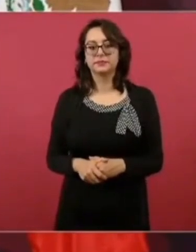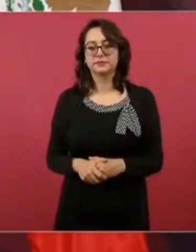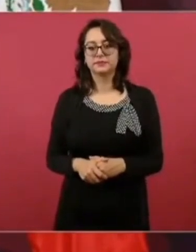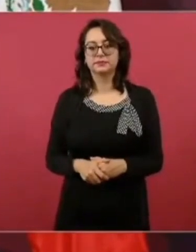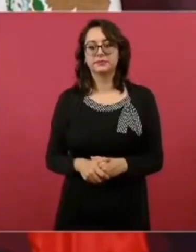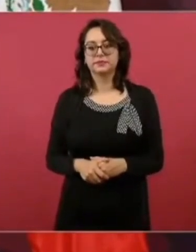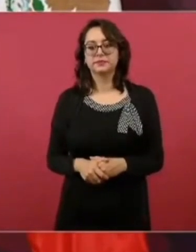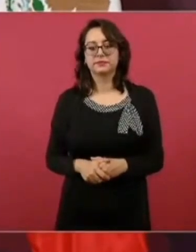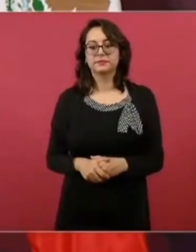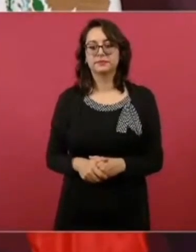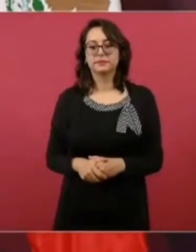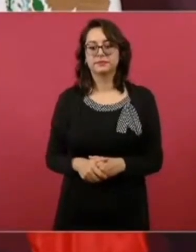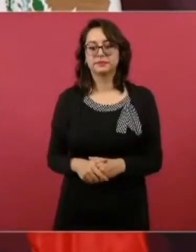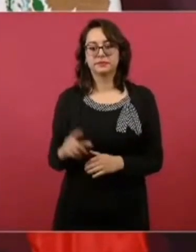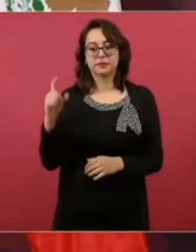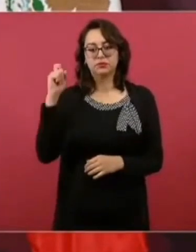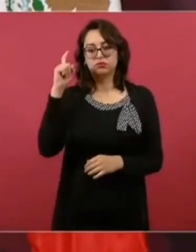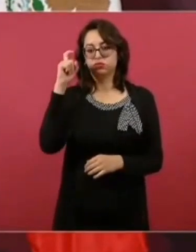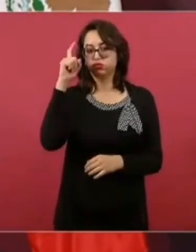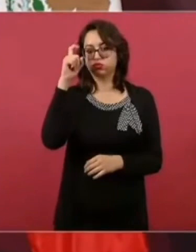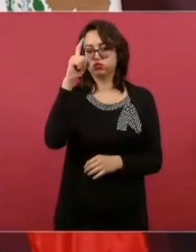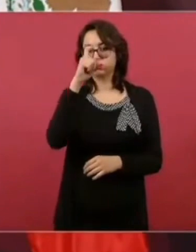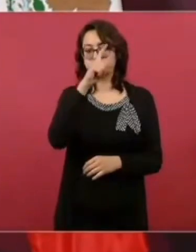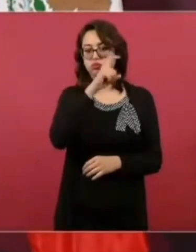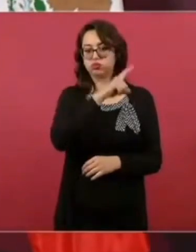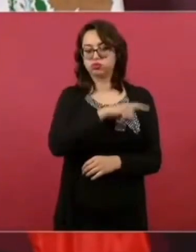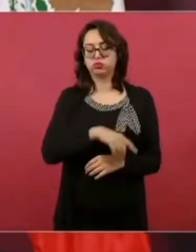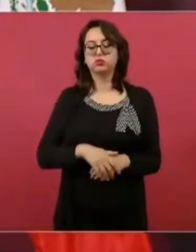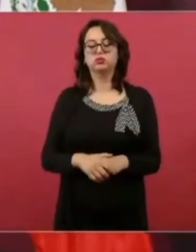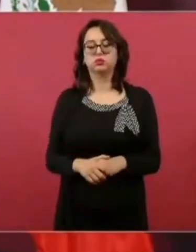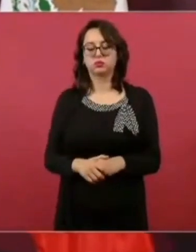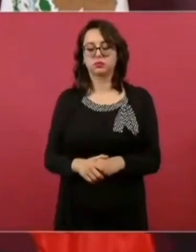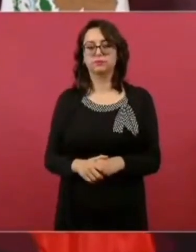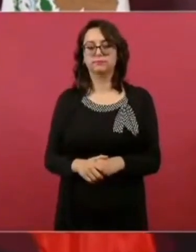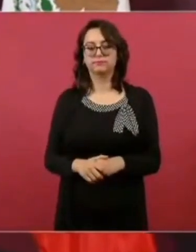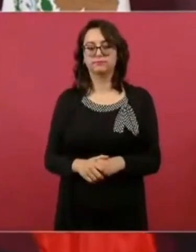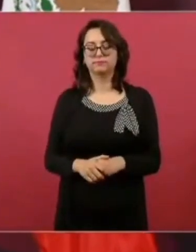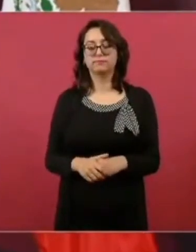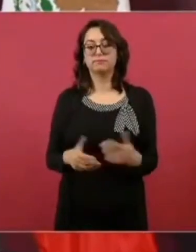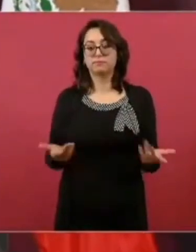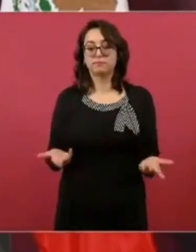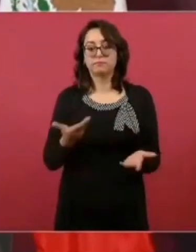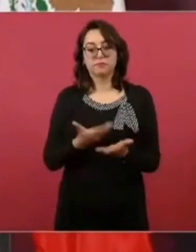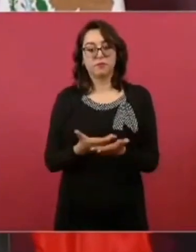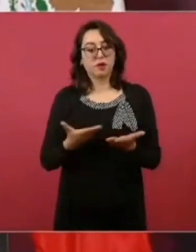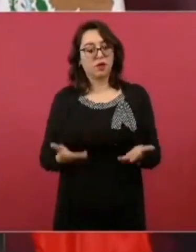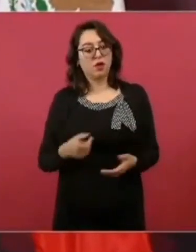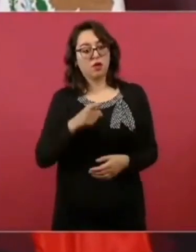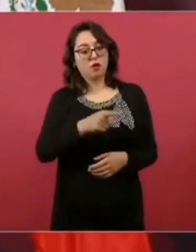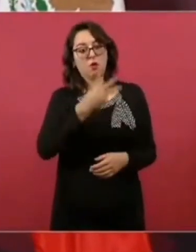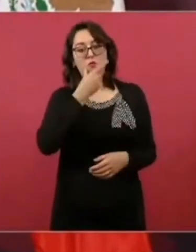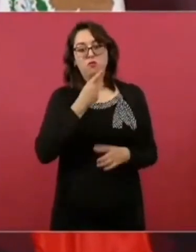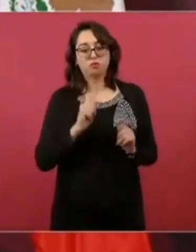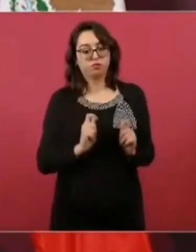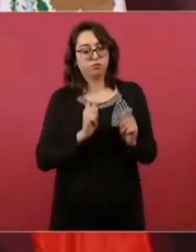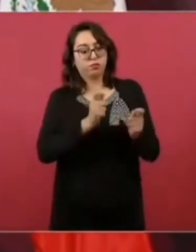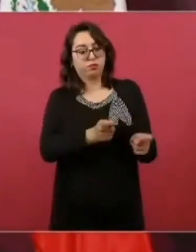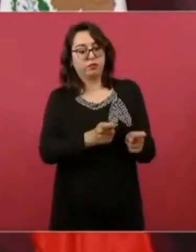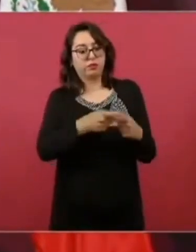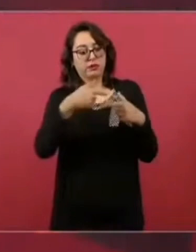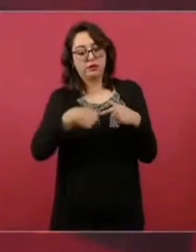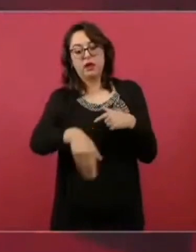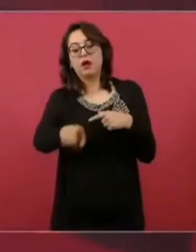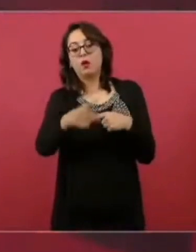Es muy complicado. Muy difícil. Entonces, Martí tiene capacidad